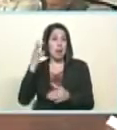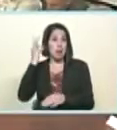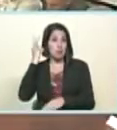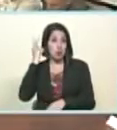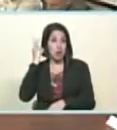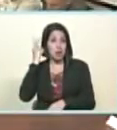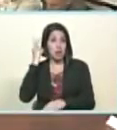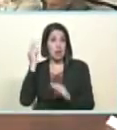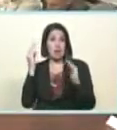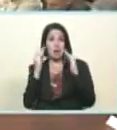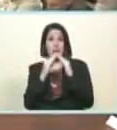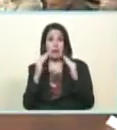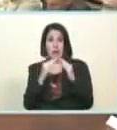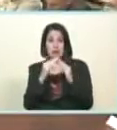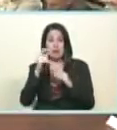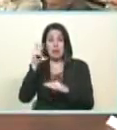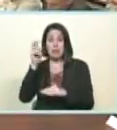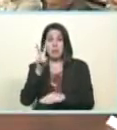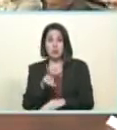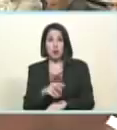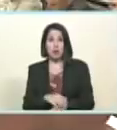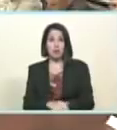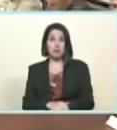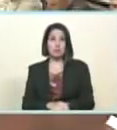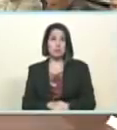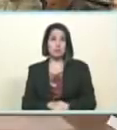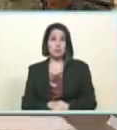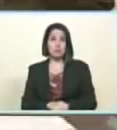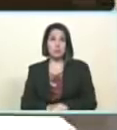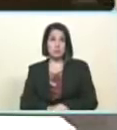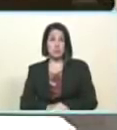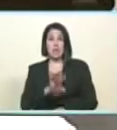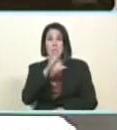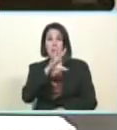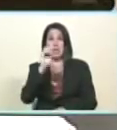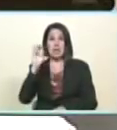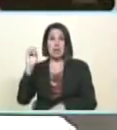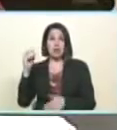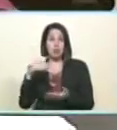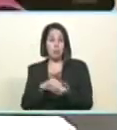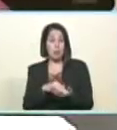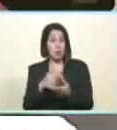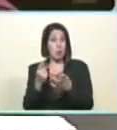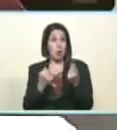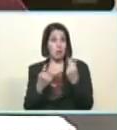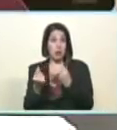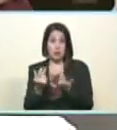y el hogar venezolano quinientos mil bolívares